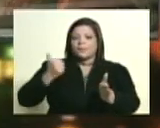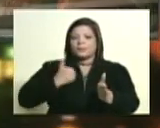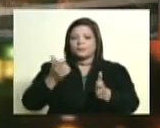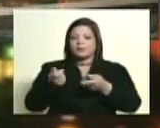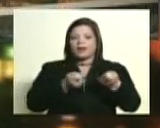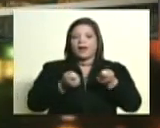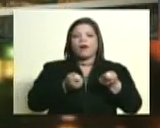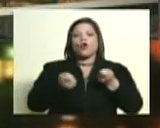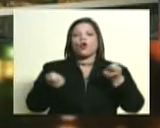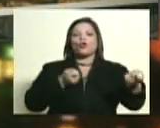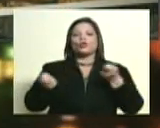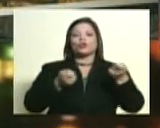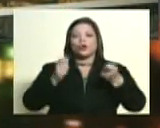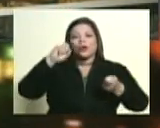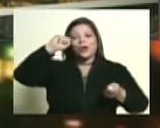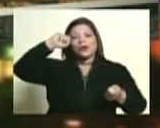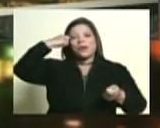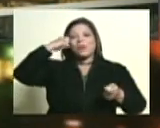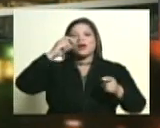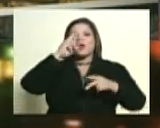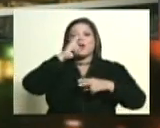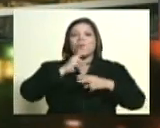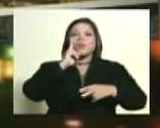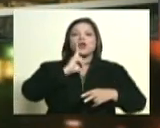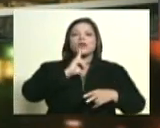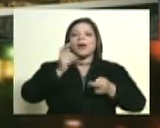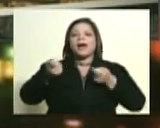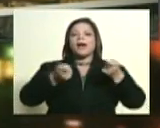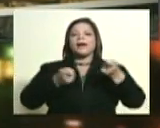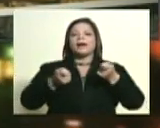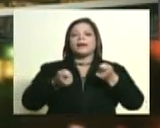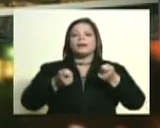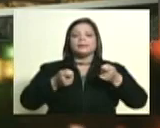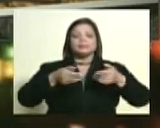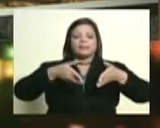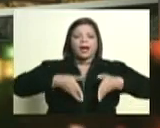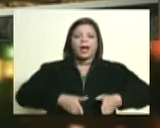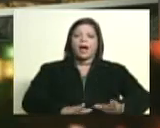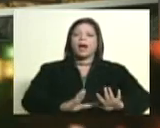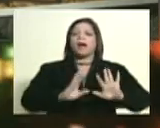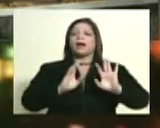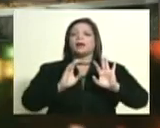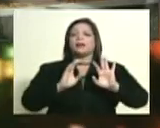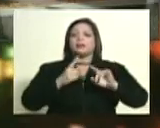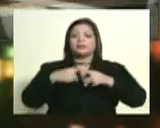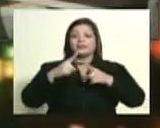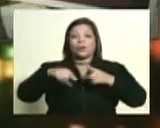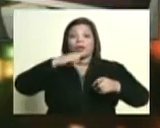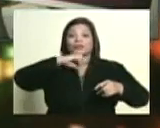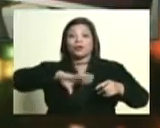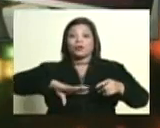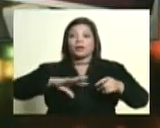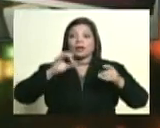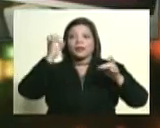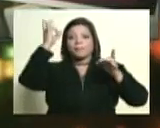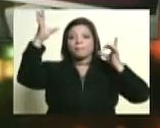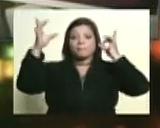administran el recuerdo de Bolívar, administran sus restos, administran su patrimonio, y crean,